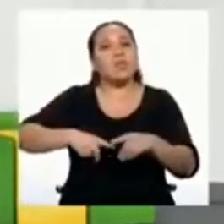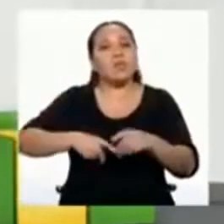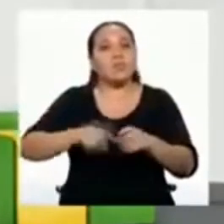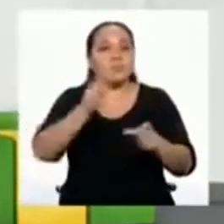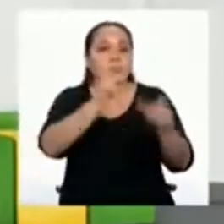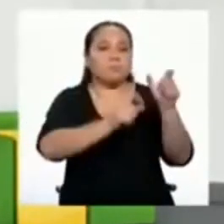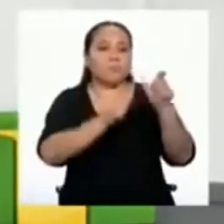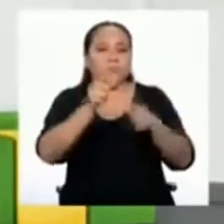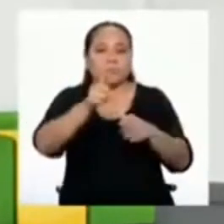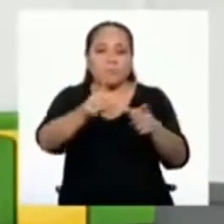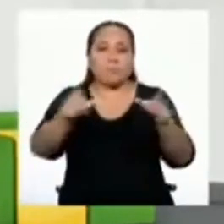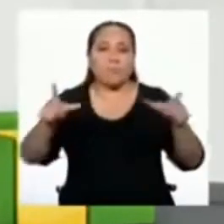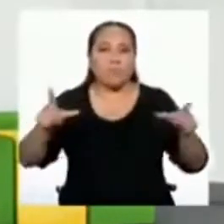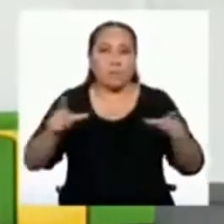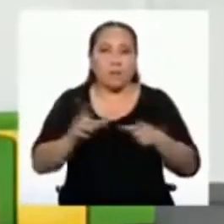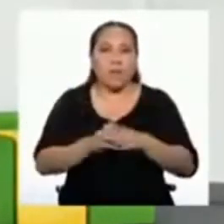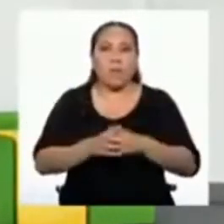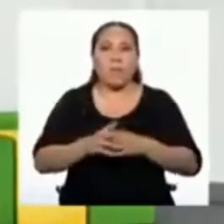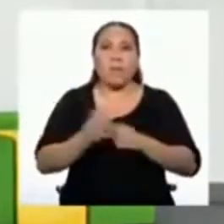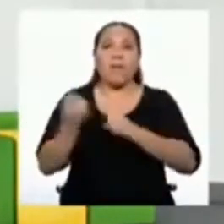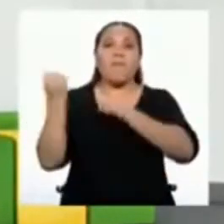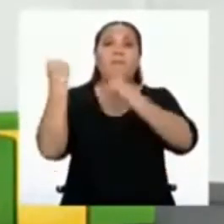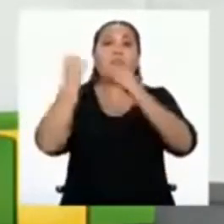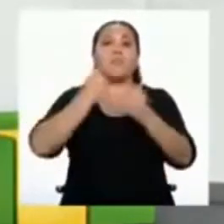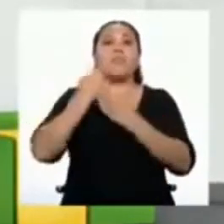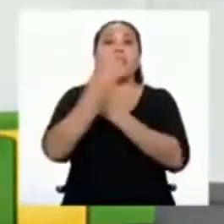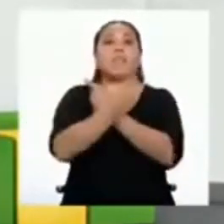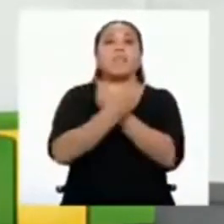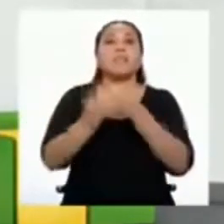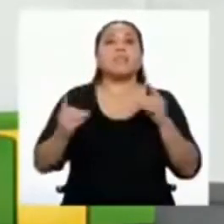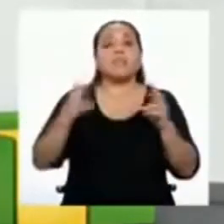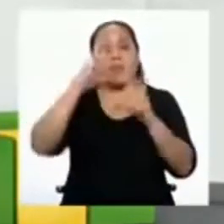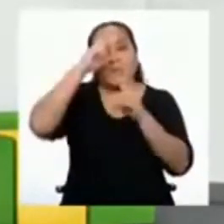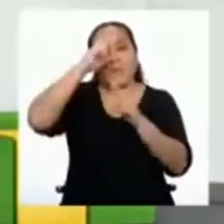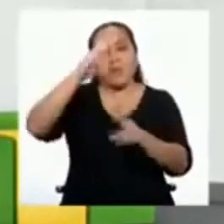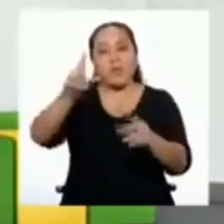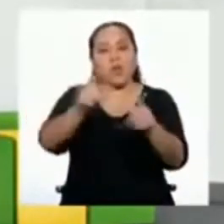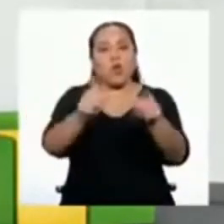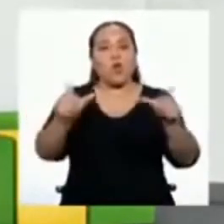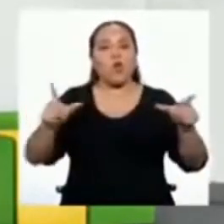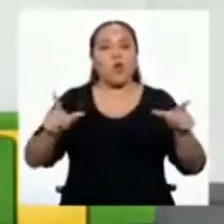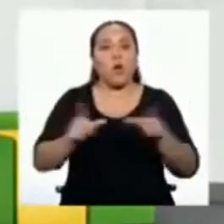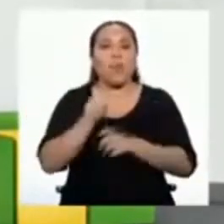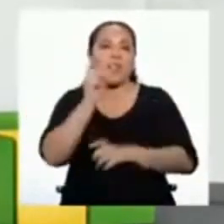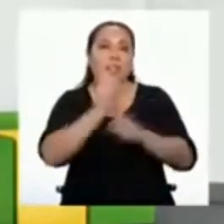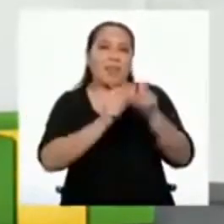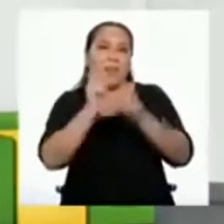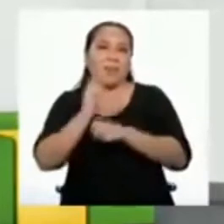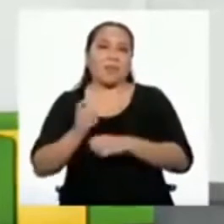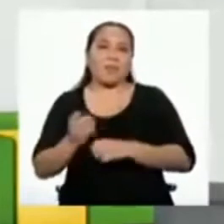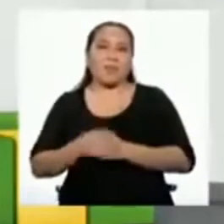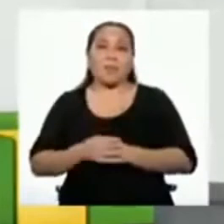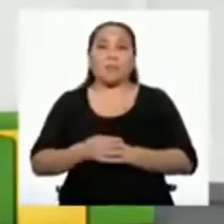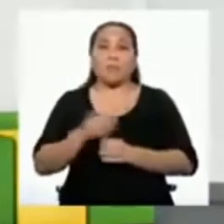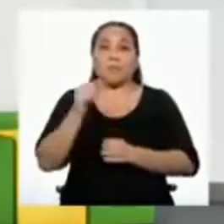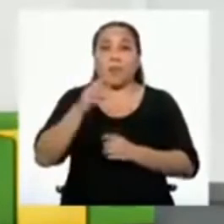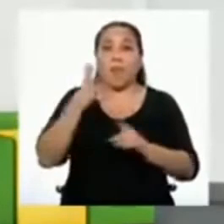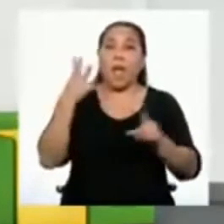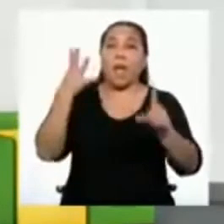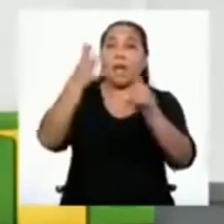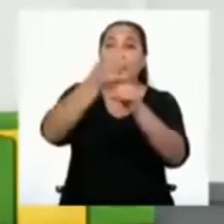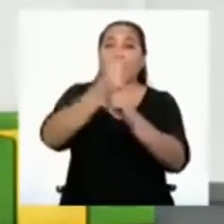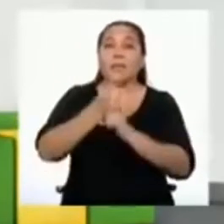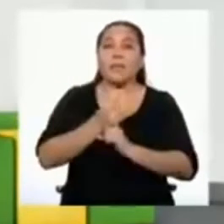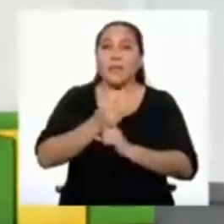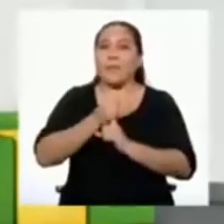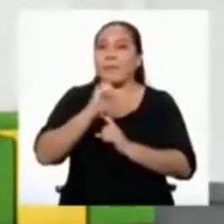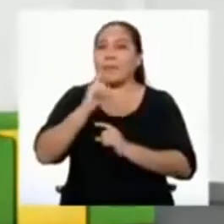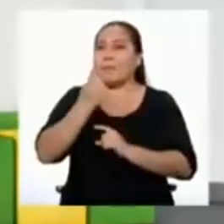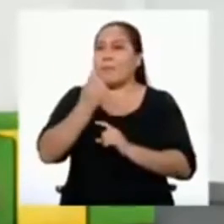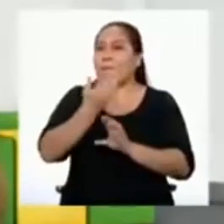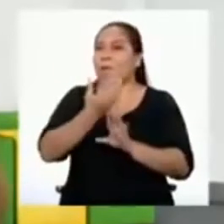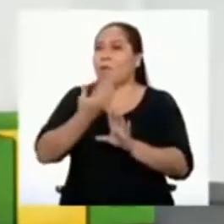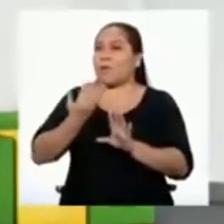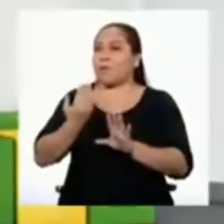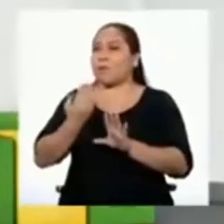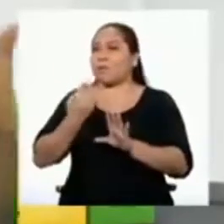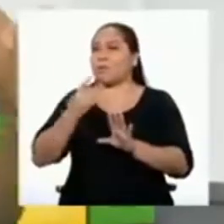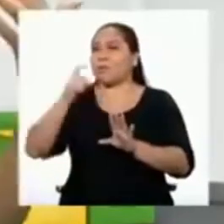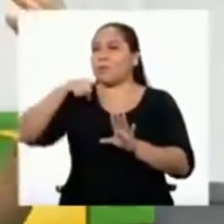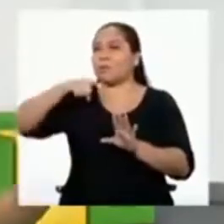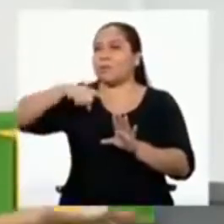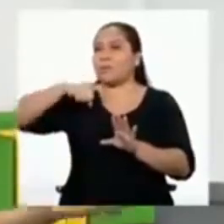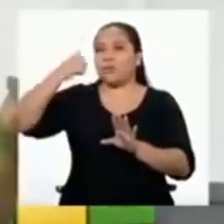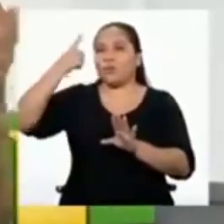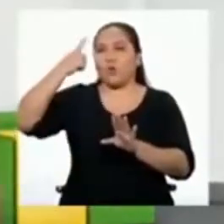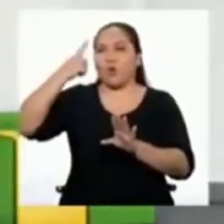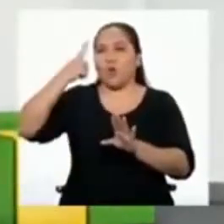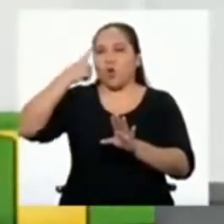propuestas para fortalecer la democracia y respetar los espacios públicos. Para lograr esto, primero debemos conocer cuál es nuestro